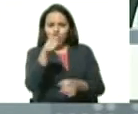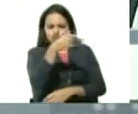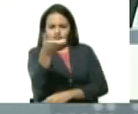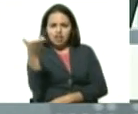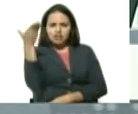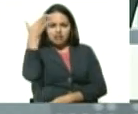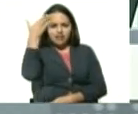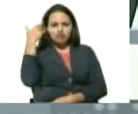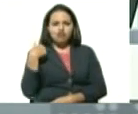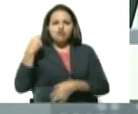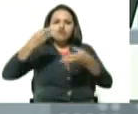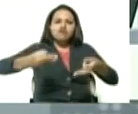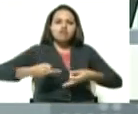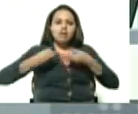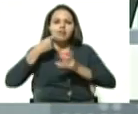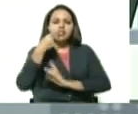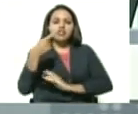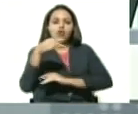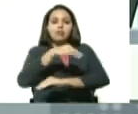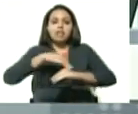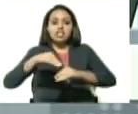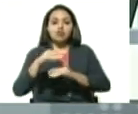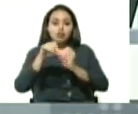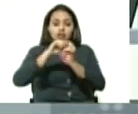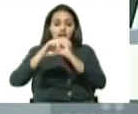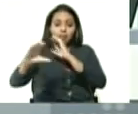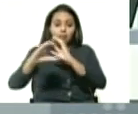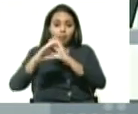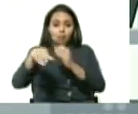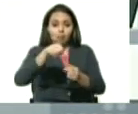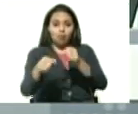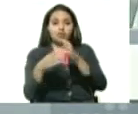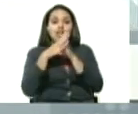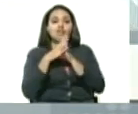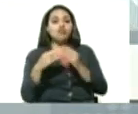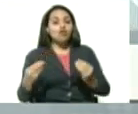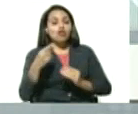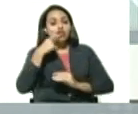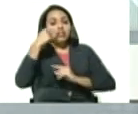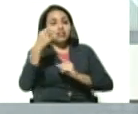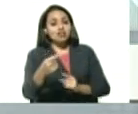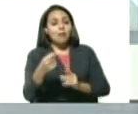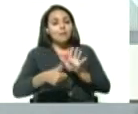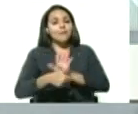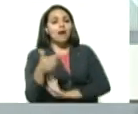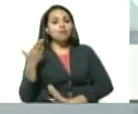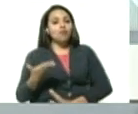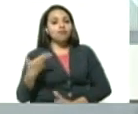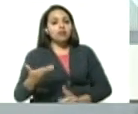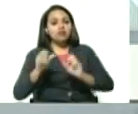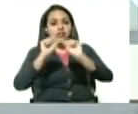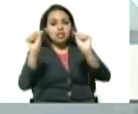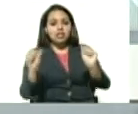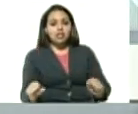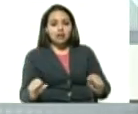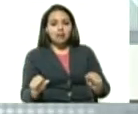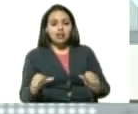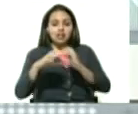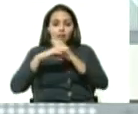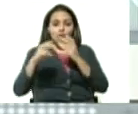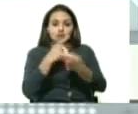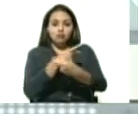y siempre le he dicho a todos los ministros de transporte, a todos los que he tenido, la clave del sistema de transporte público